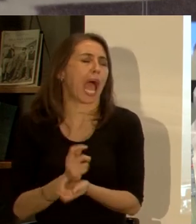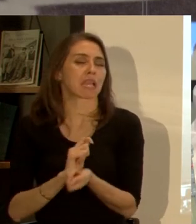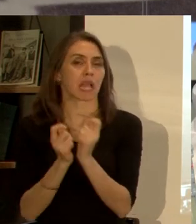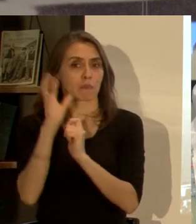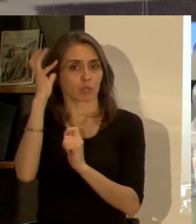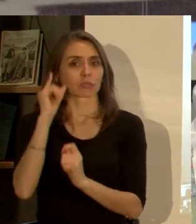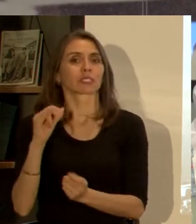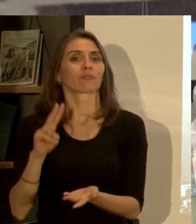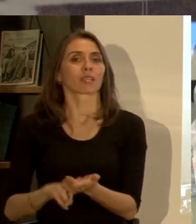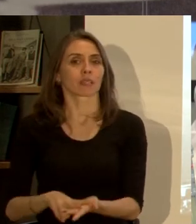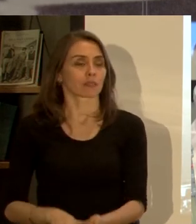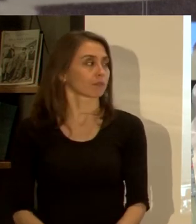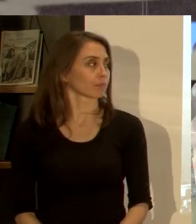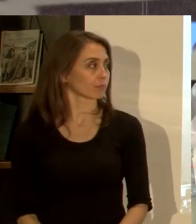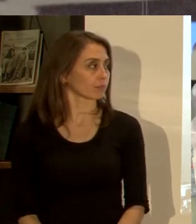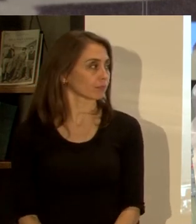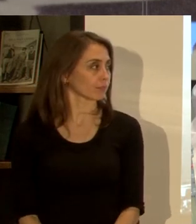verdad?